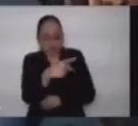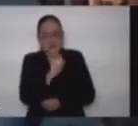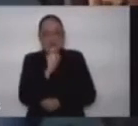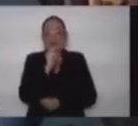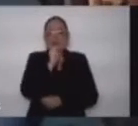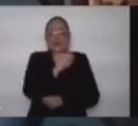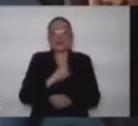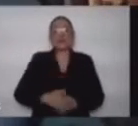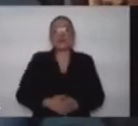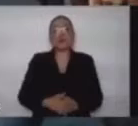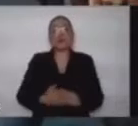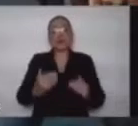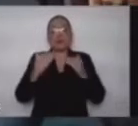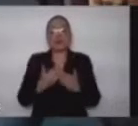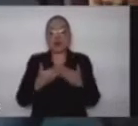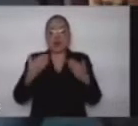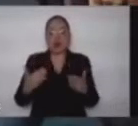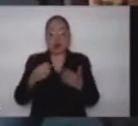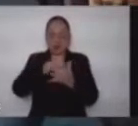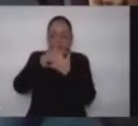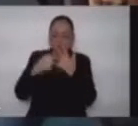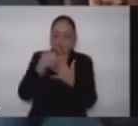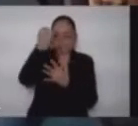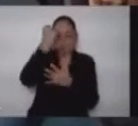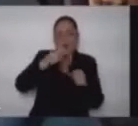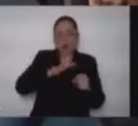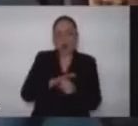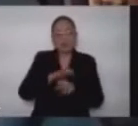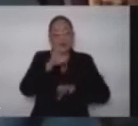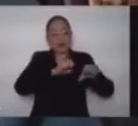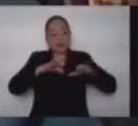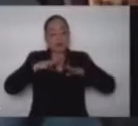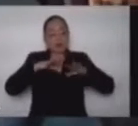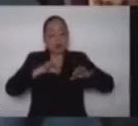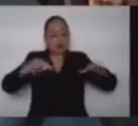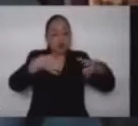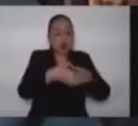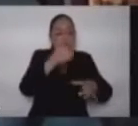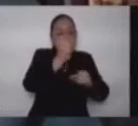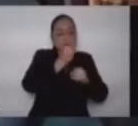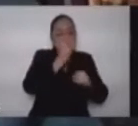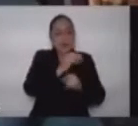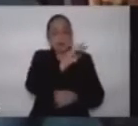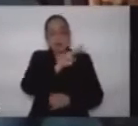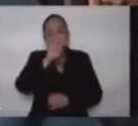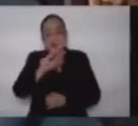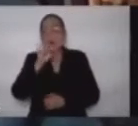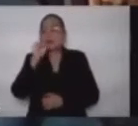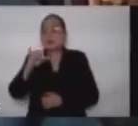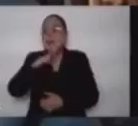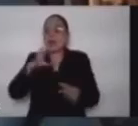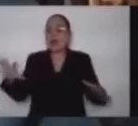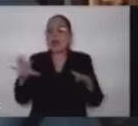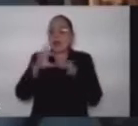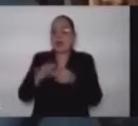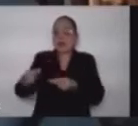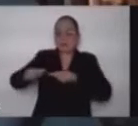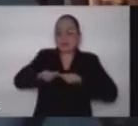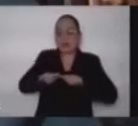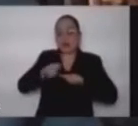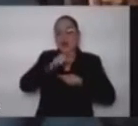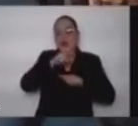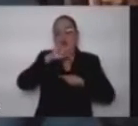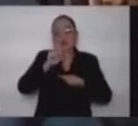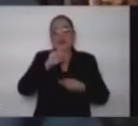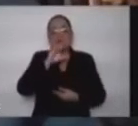cuestiones en lo medular son las siguientes. La empresa creadora de la página de internet informó los datos de identificación del ciudadano Luis Enrique Rocha